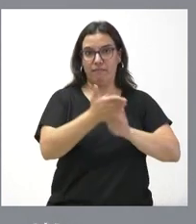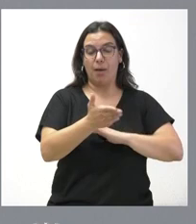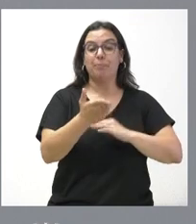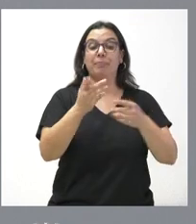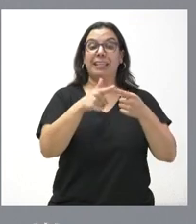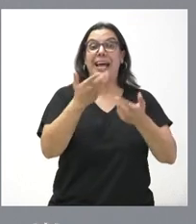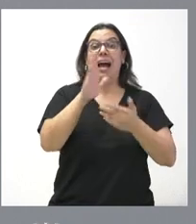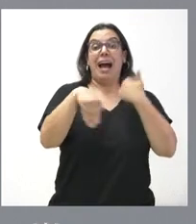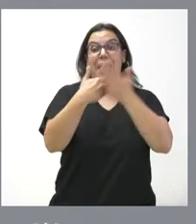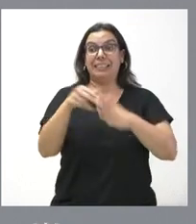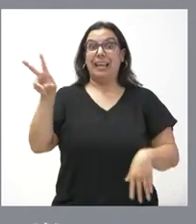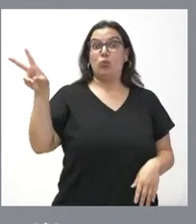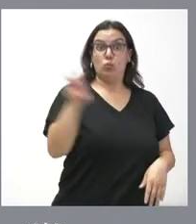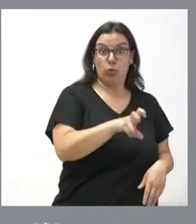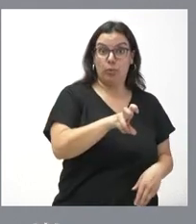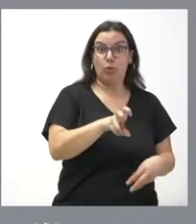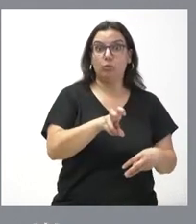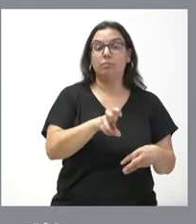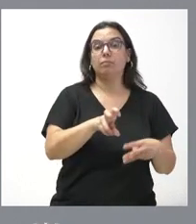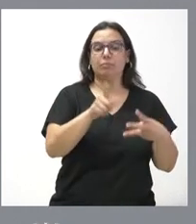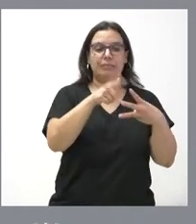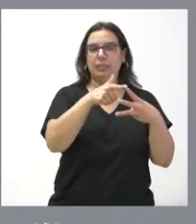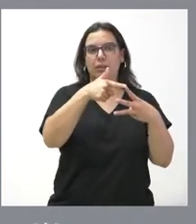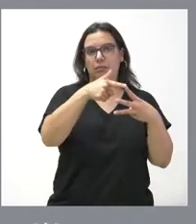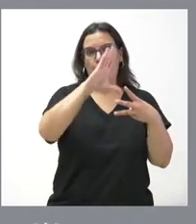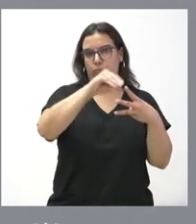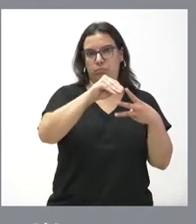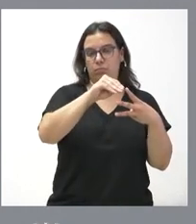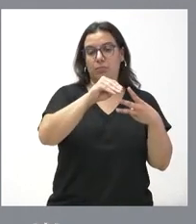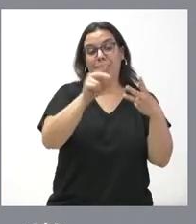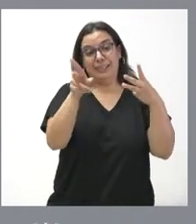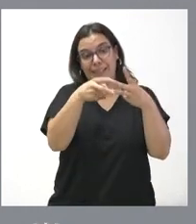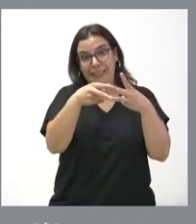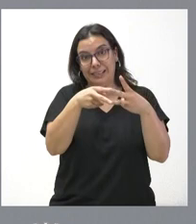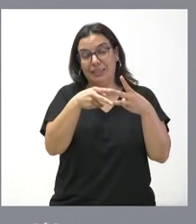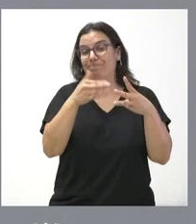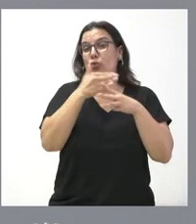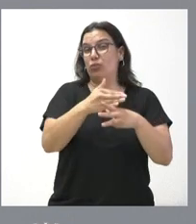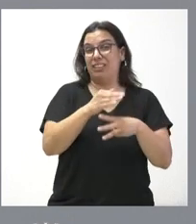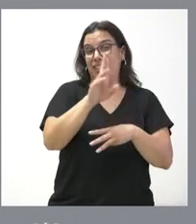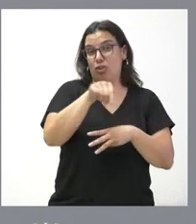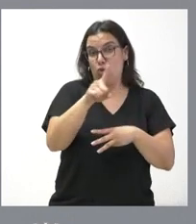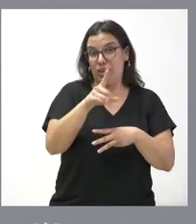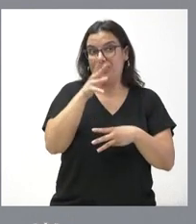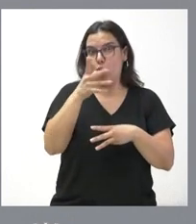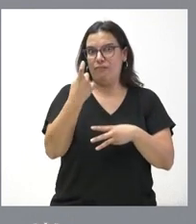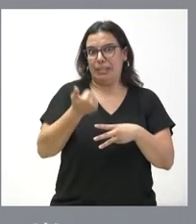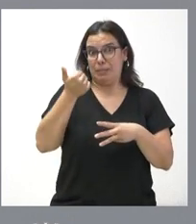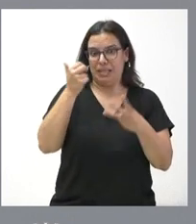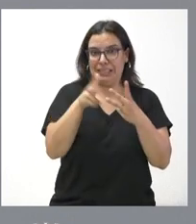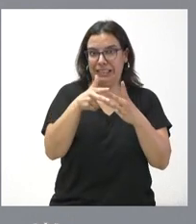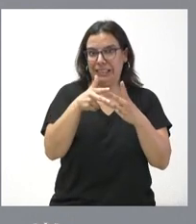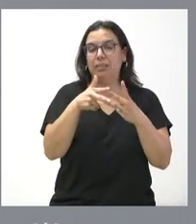proceso se produce, este tercer acelerador no presta servicio. Como los dos anteriores son insuficientes para la tarea que realizan, se